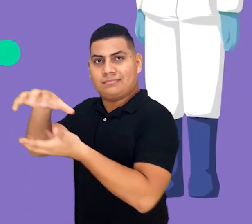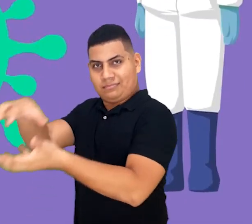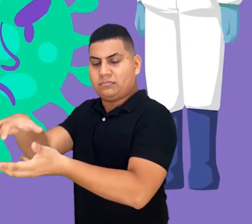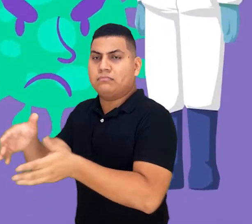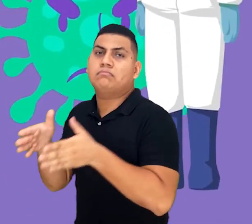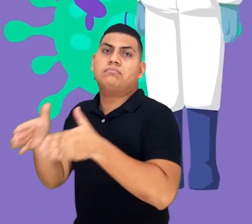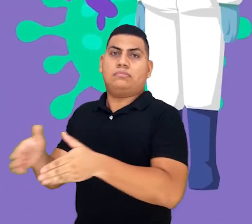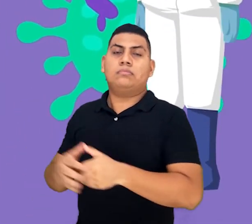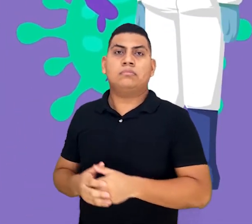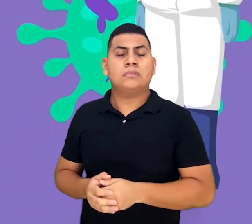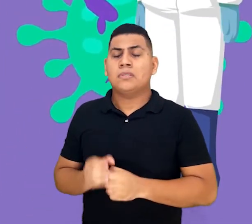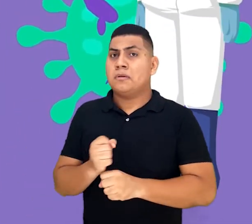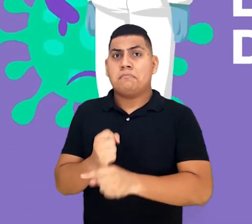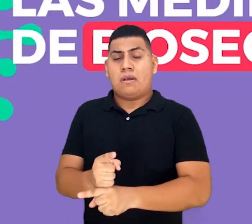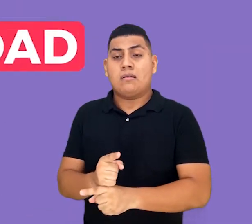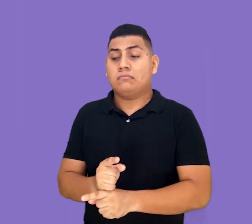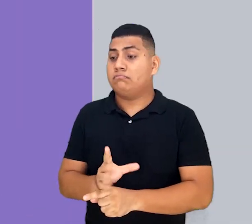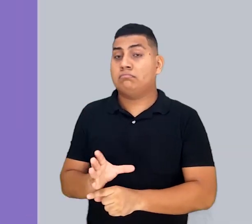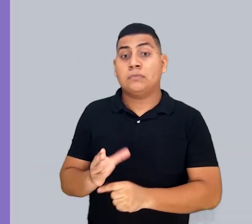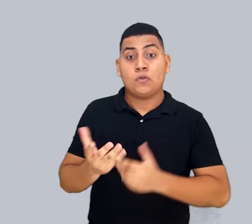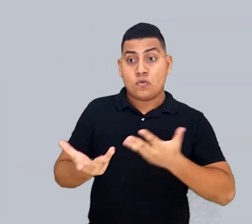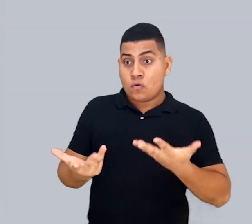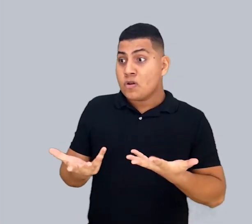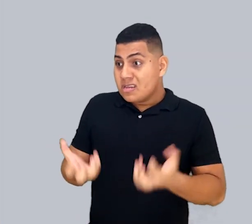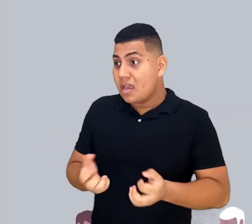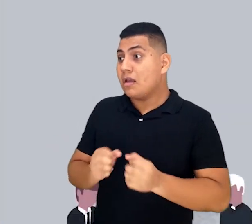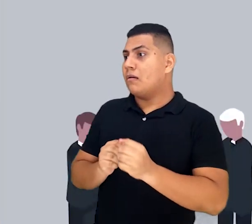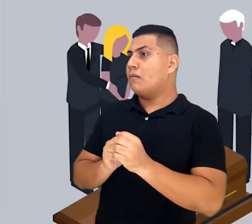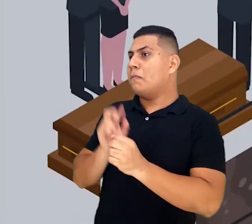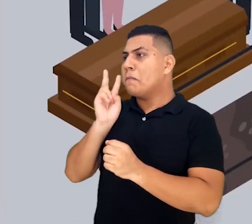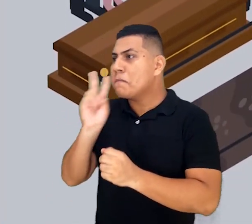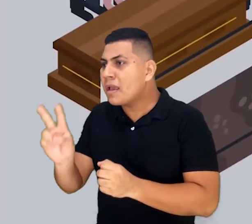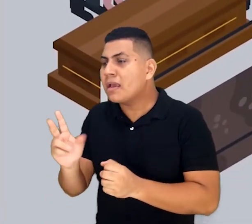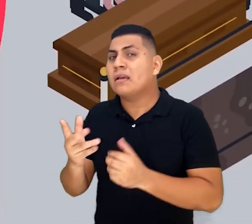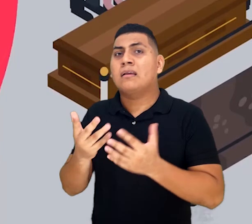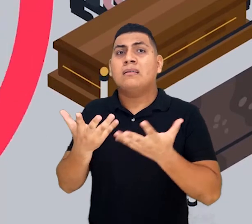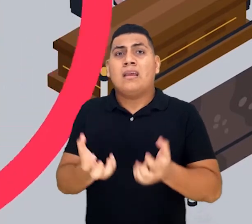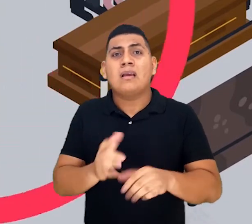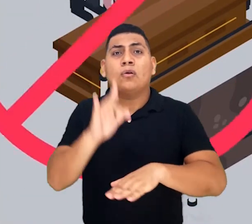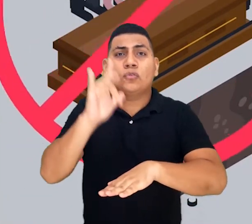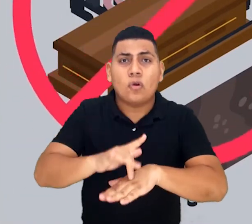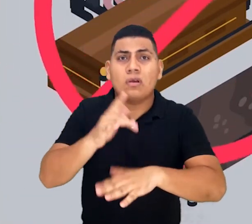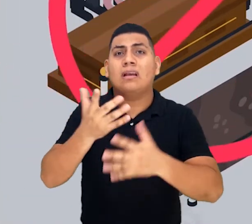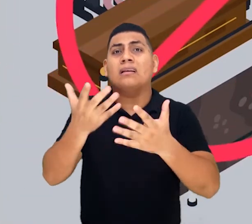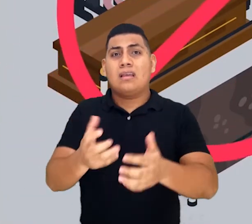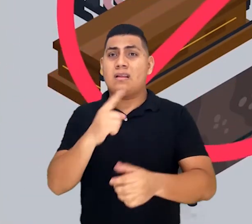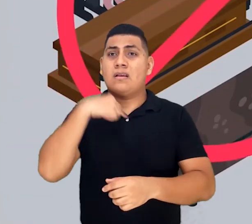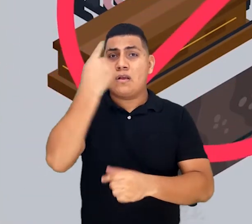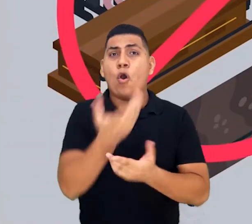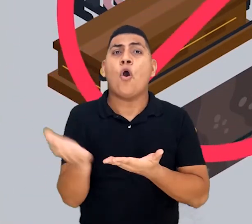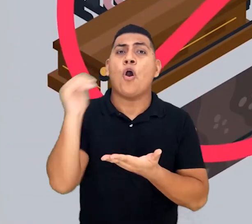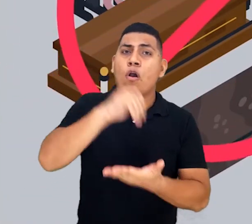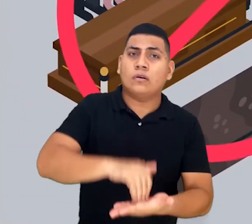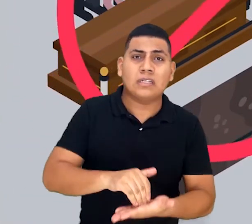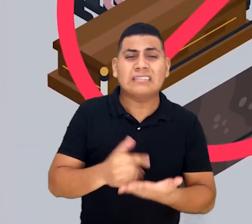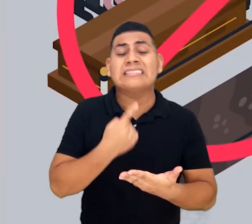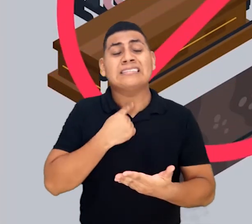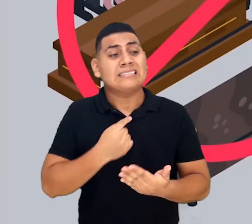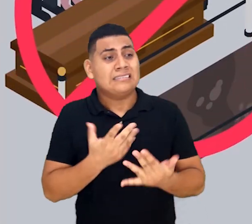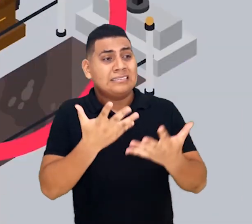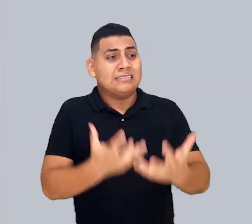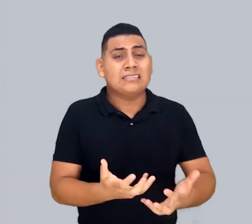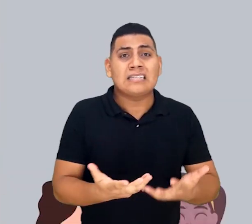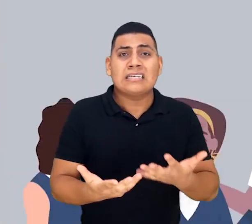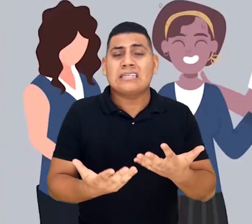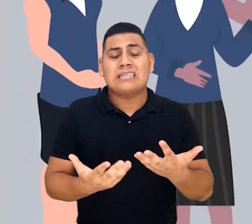rápido y cumpliendo las medidas de bioseguridad así que ni mi familia ni yo nos despedimos de ella no la tocamos ni tampoco vimos su rostro por